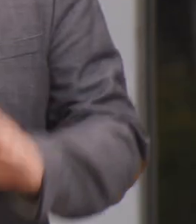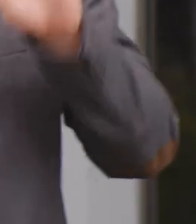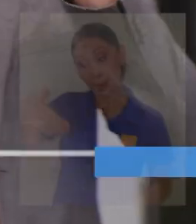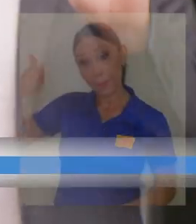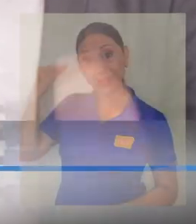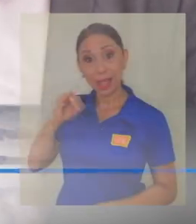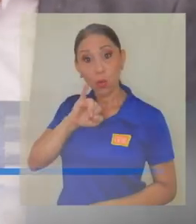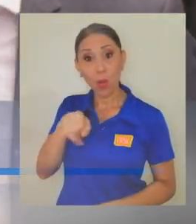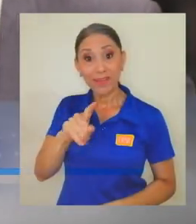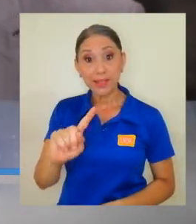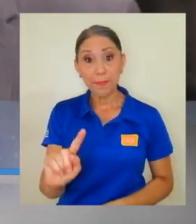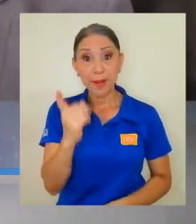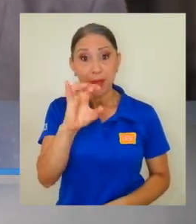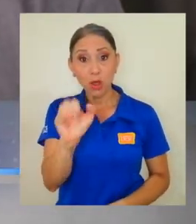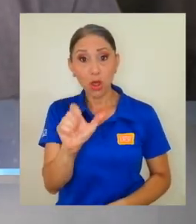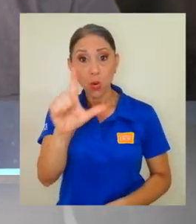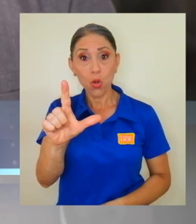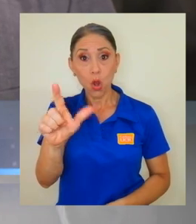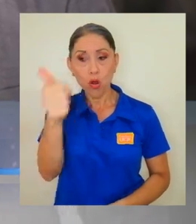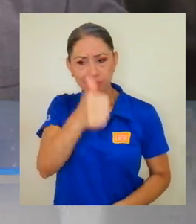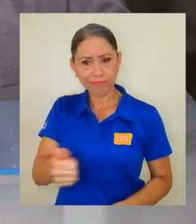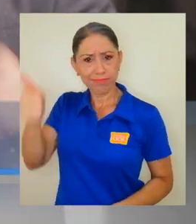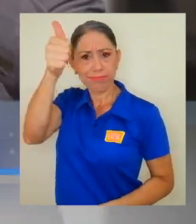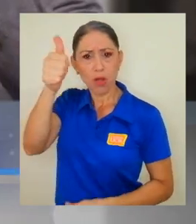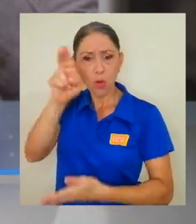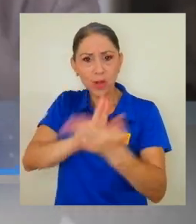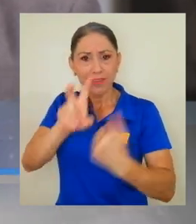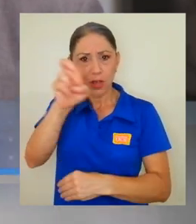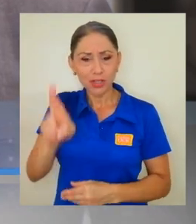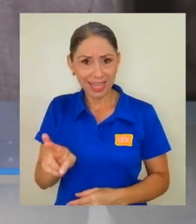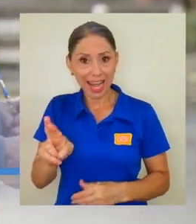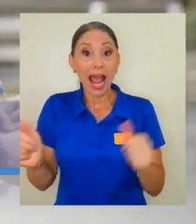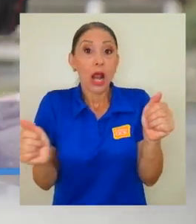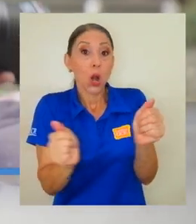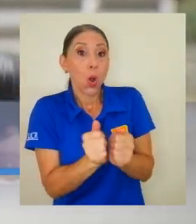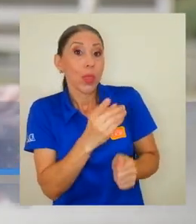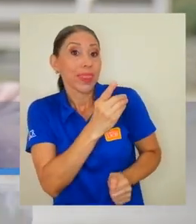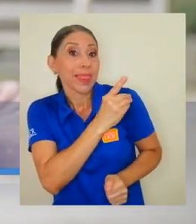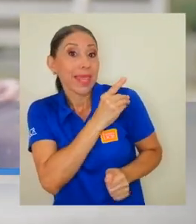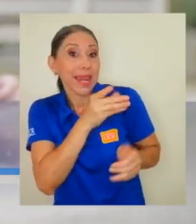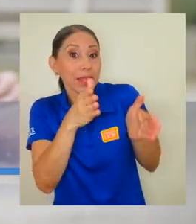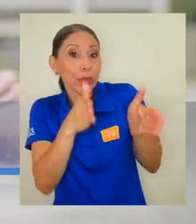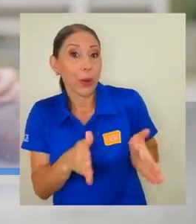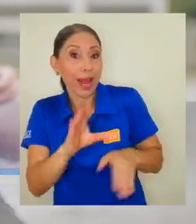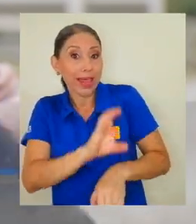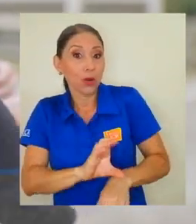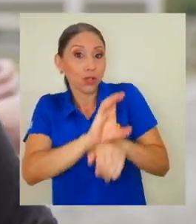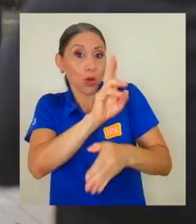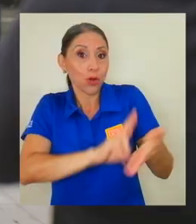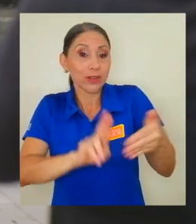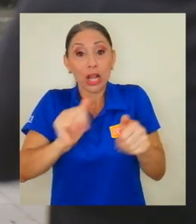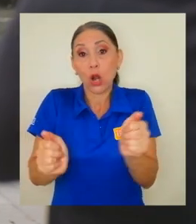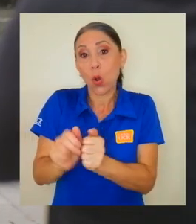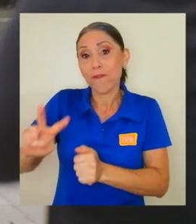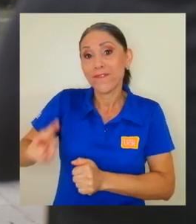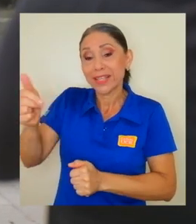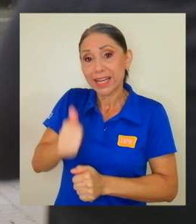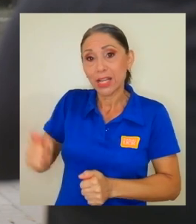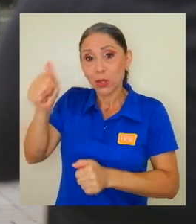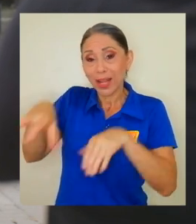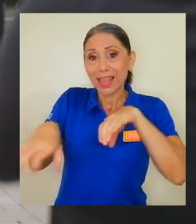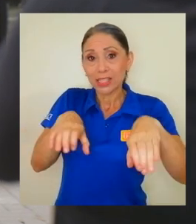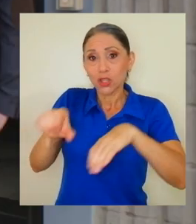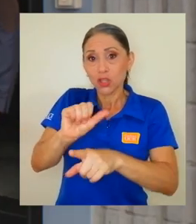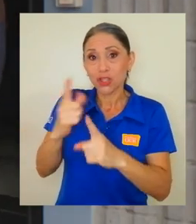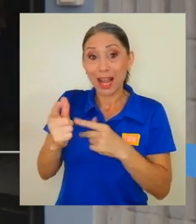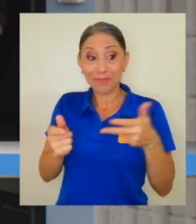El pasado jueves primero de julio el rector de la Universidad de Costa Rica junto a la directora del consejo universitario y la vicerectora de acción